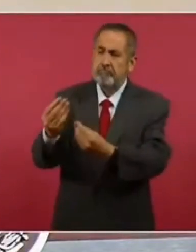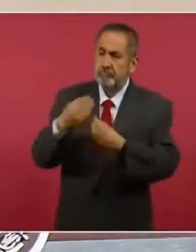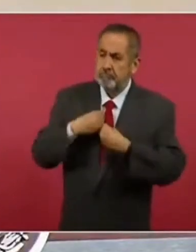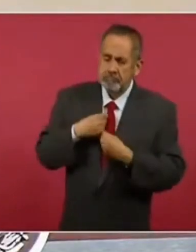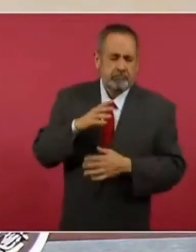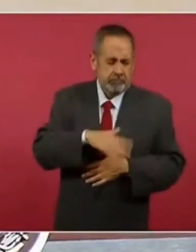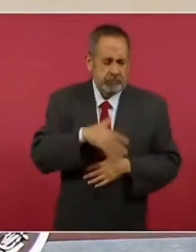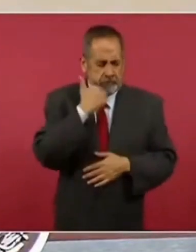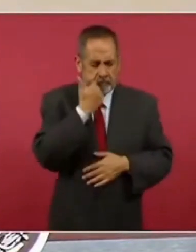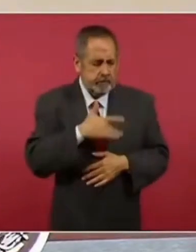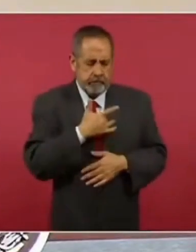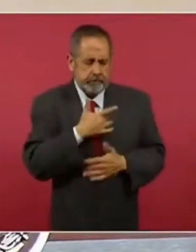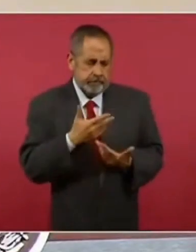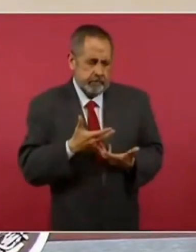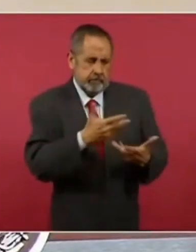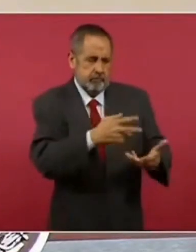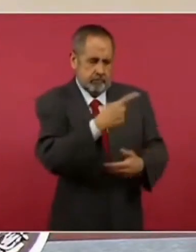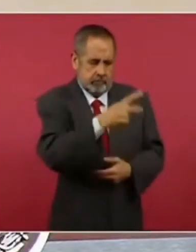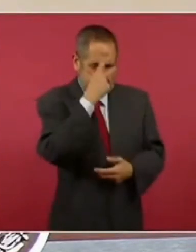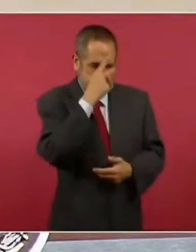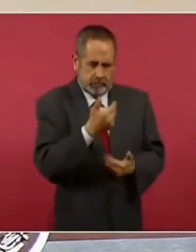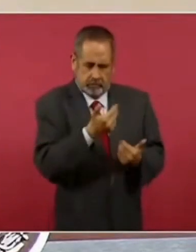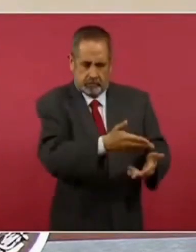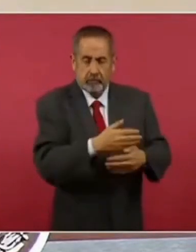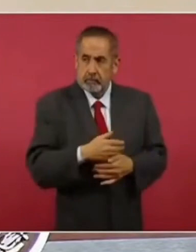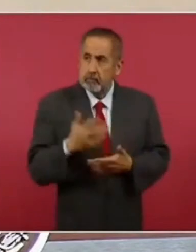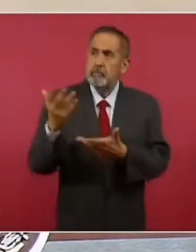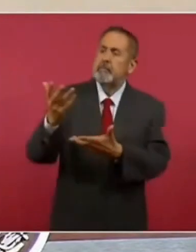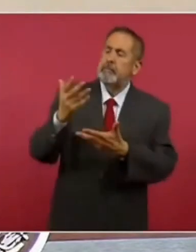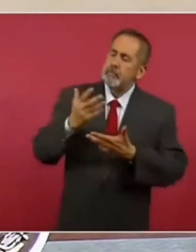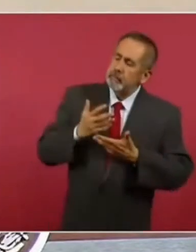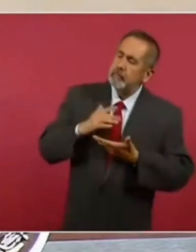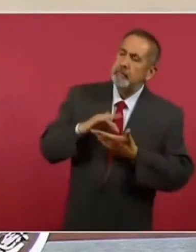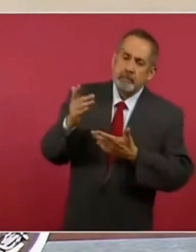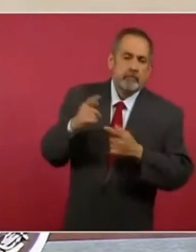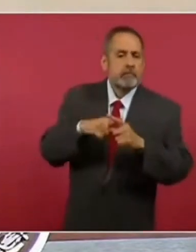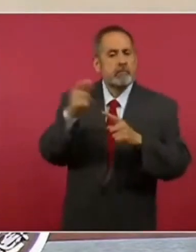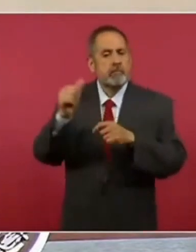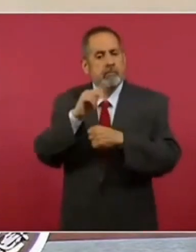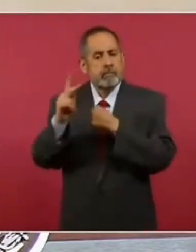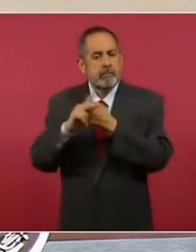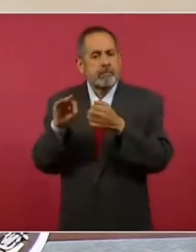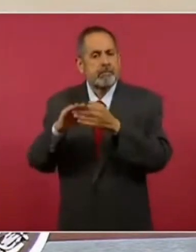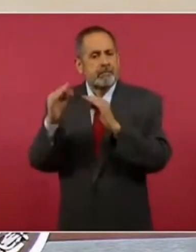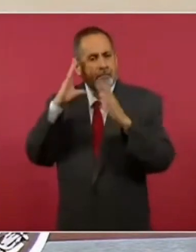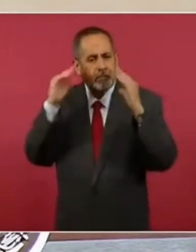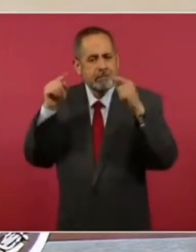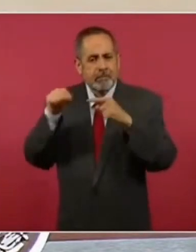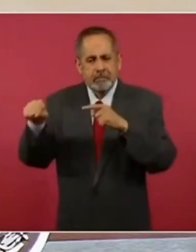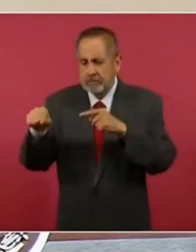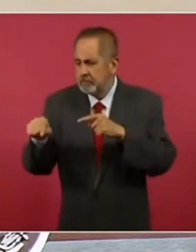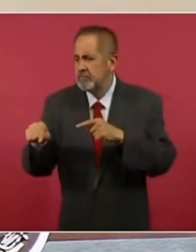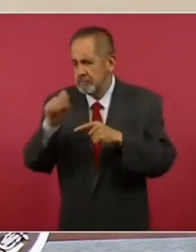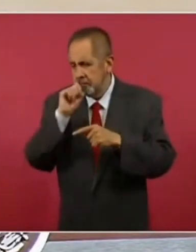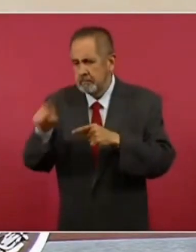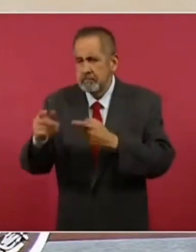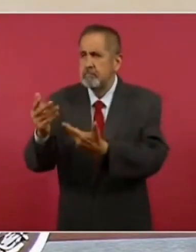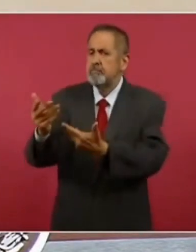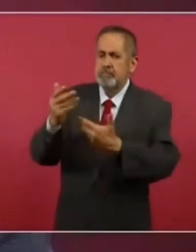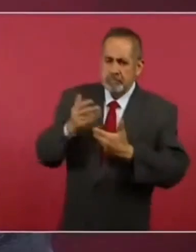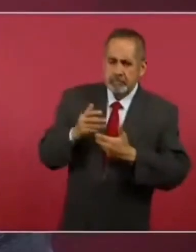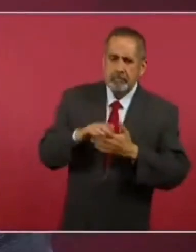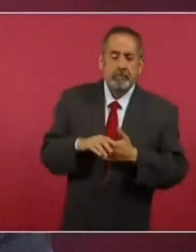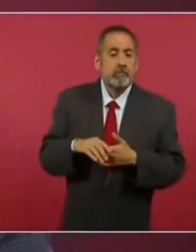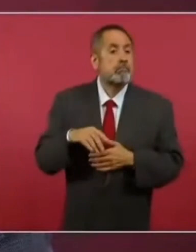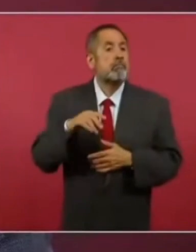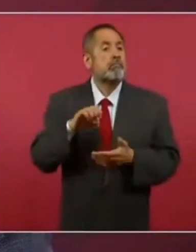voluntarias en Países Bajos, se han recuperado bienes de la cultura